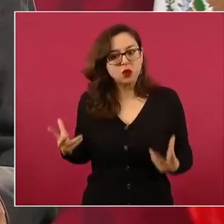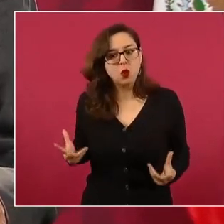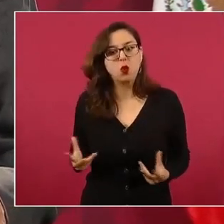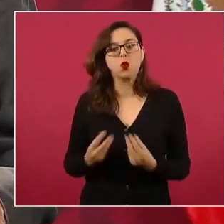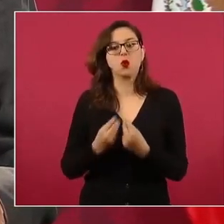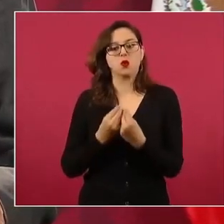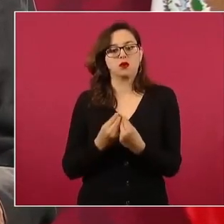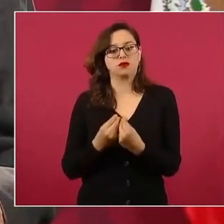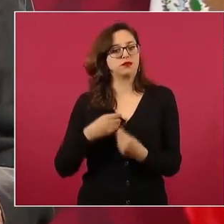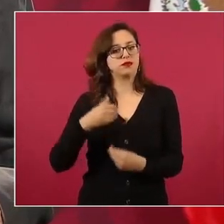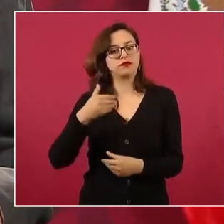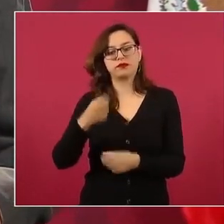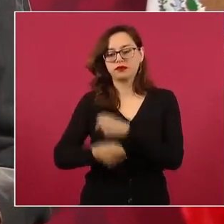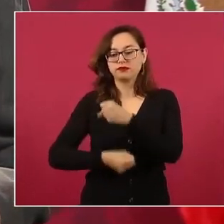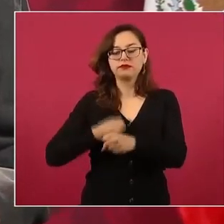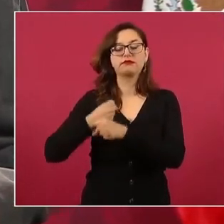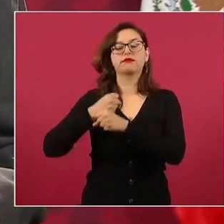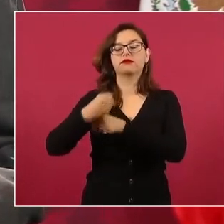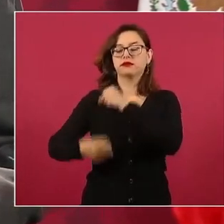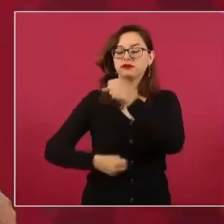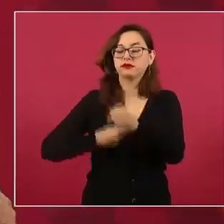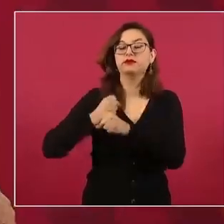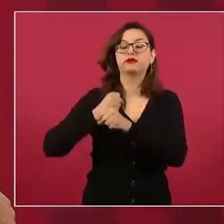Llegábamos a los pueblos, me acuerdo,